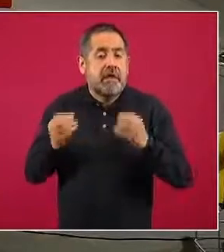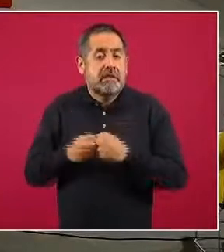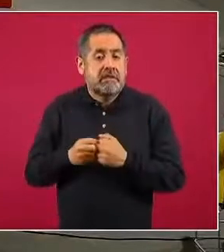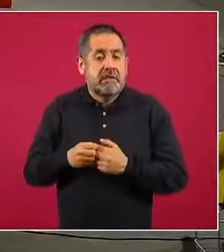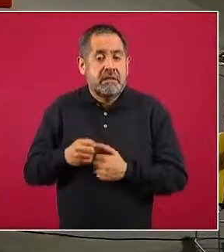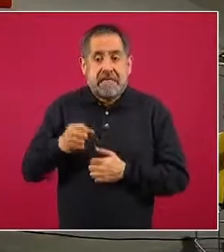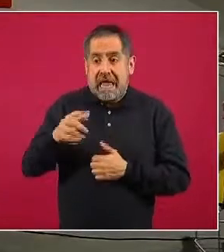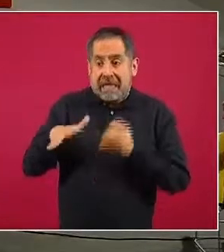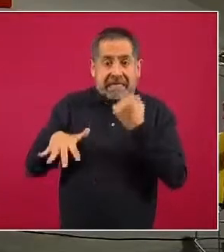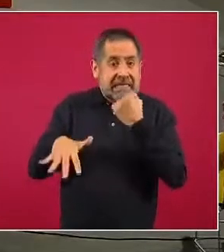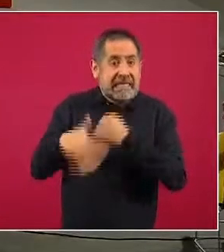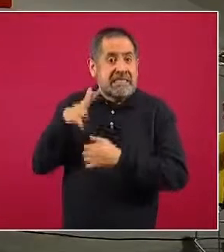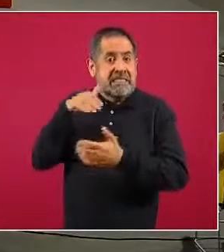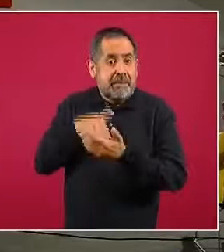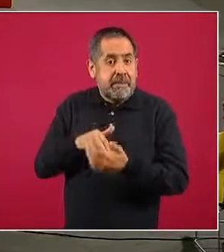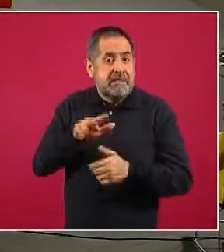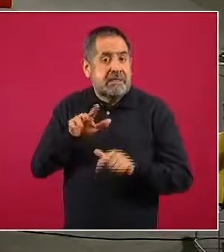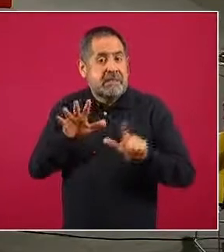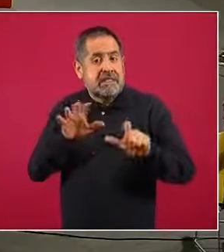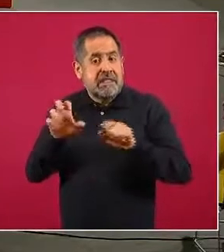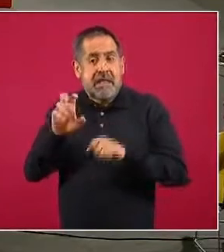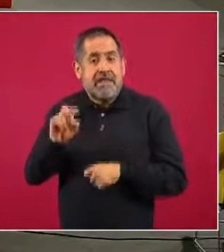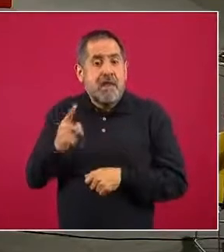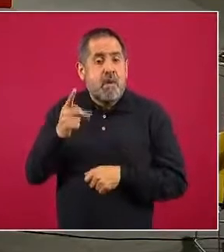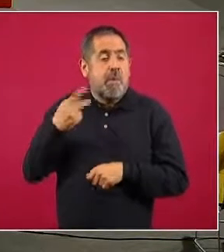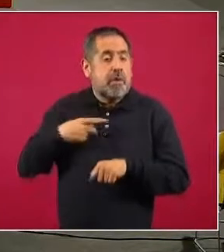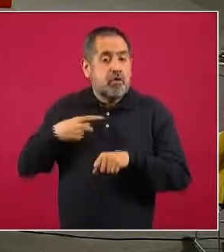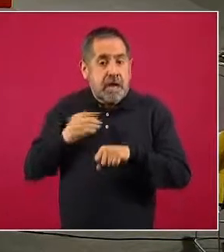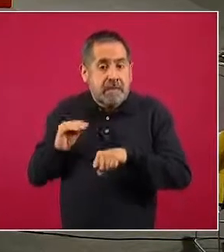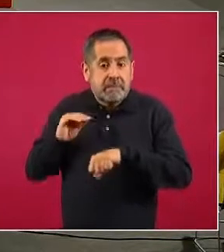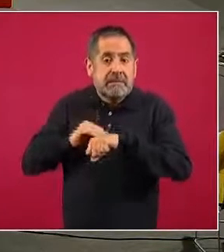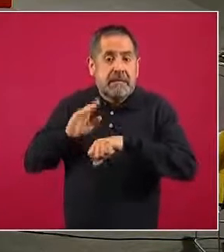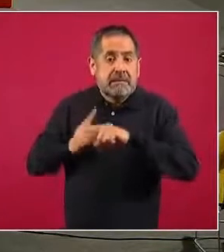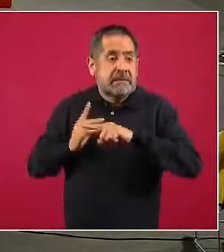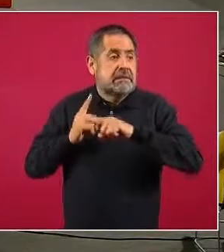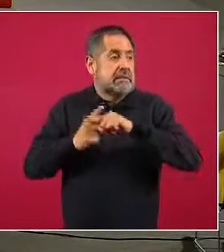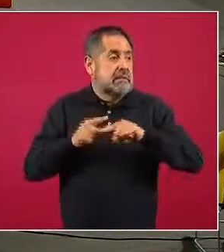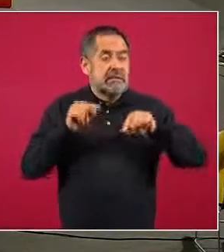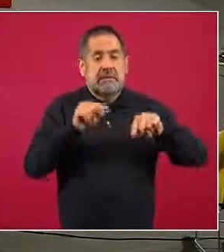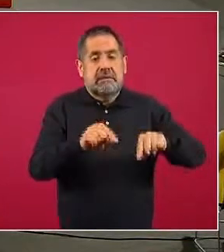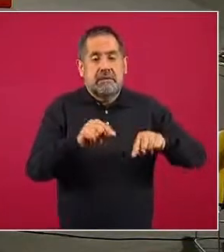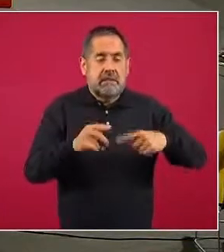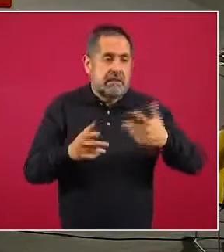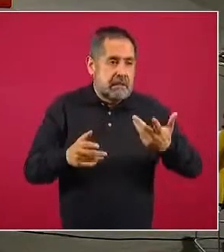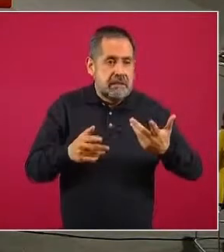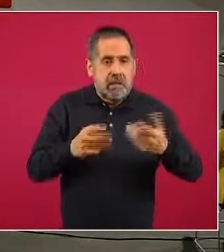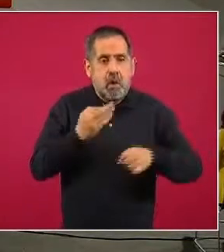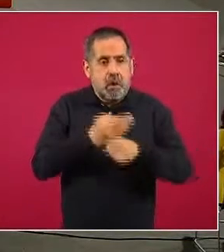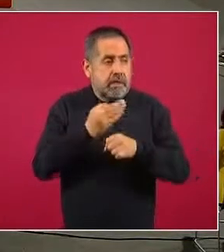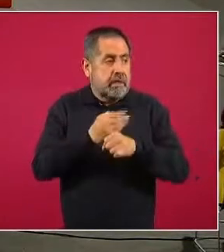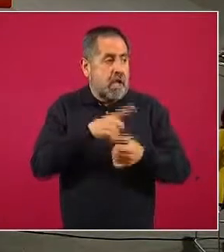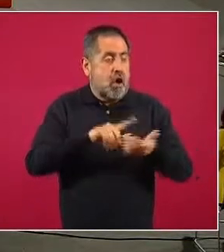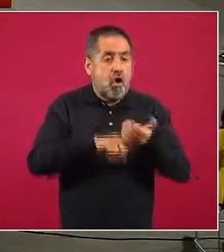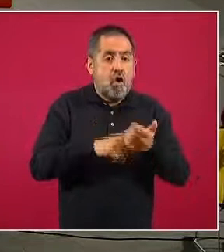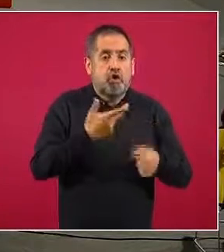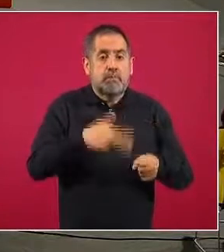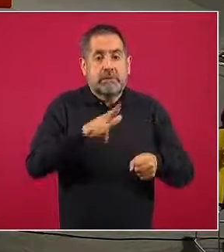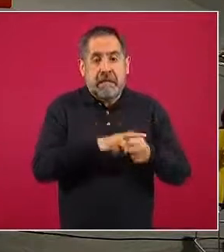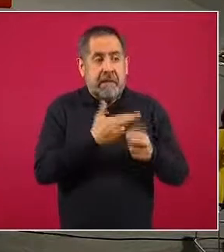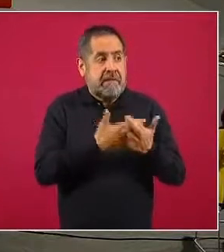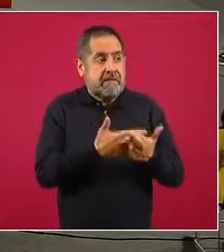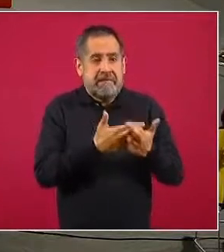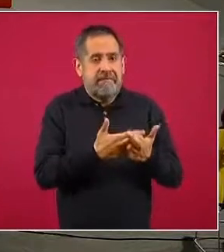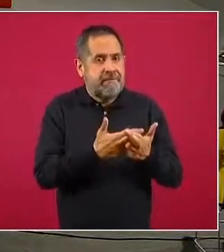son 15 mil 731 personas, lo cual ha estado entonces acortando y disminuyendo el